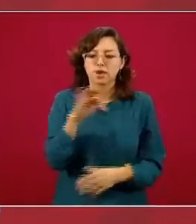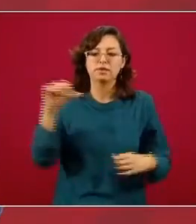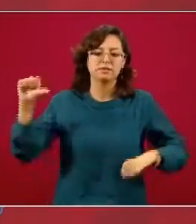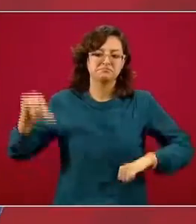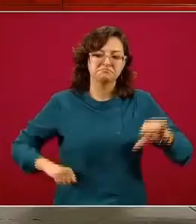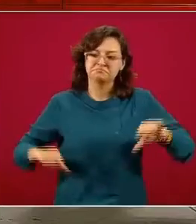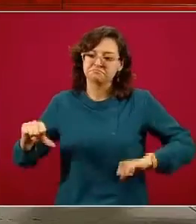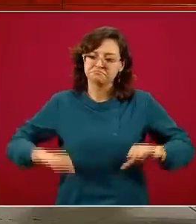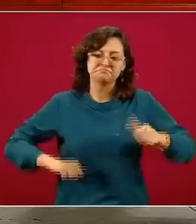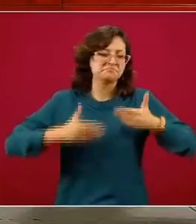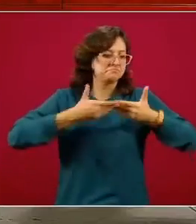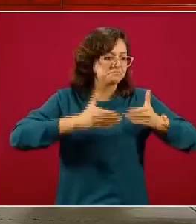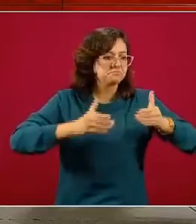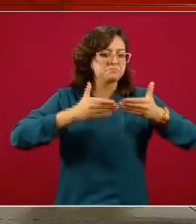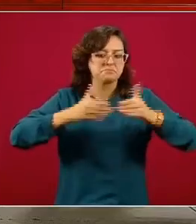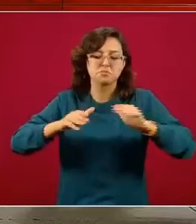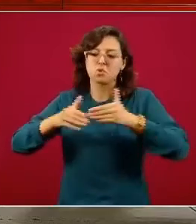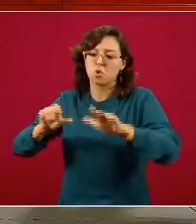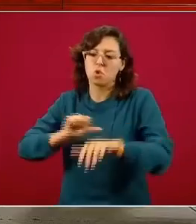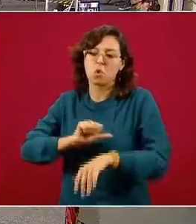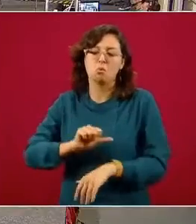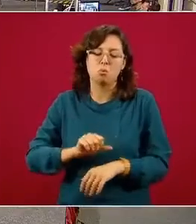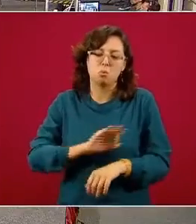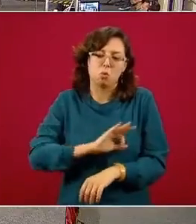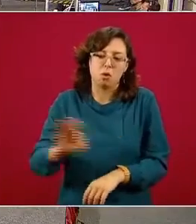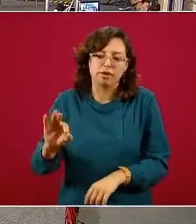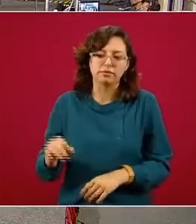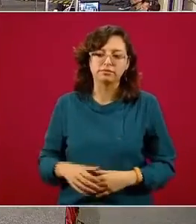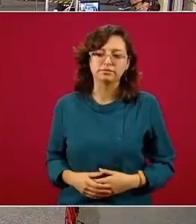transitando hacia otro tipo de actividades